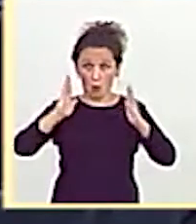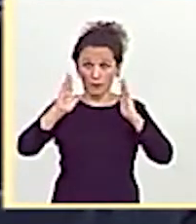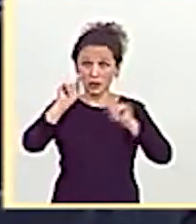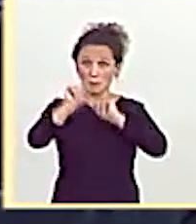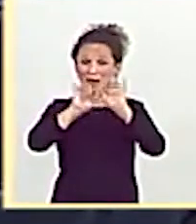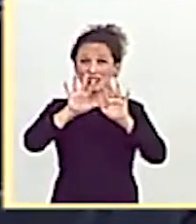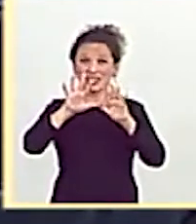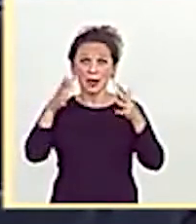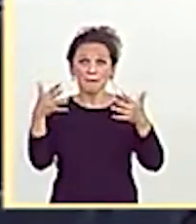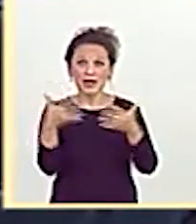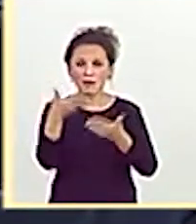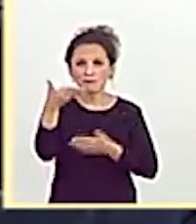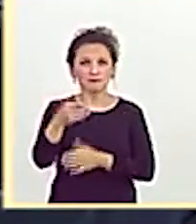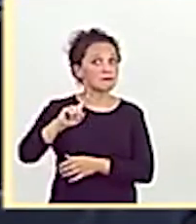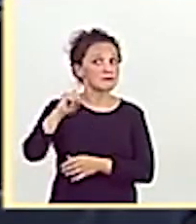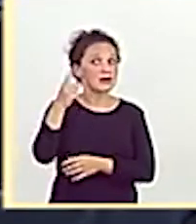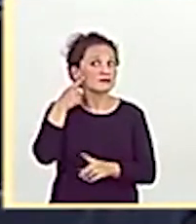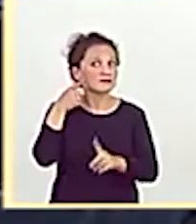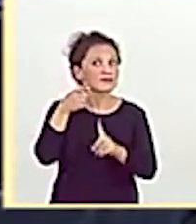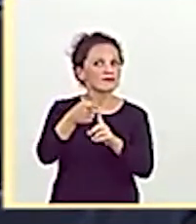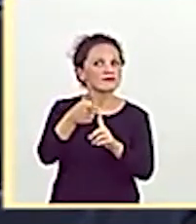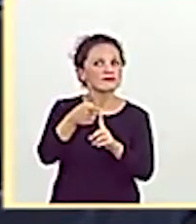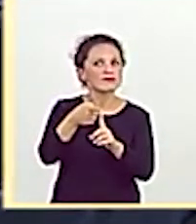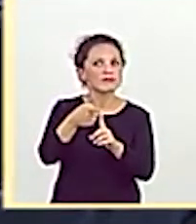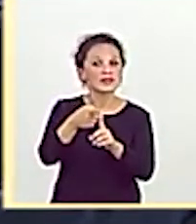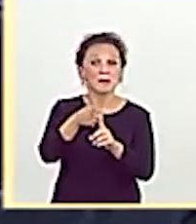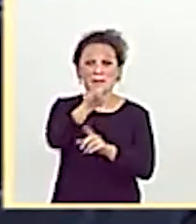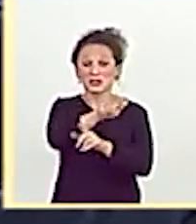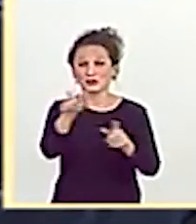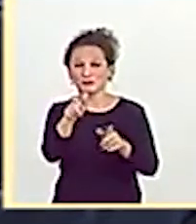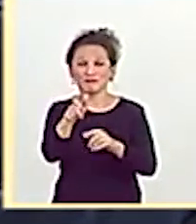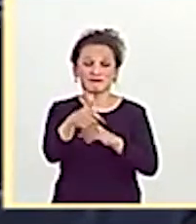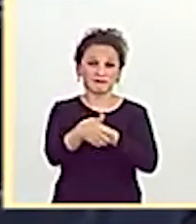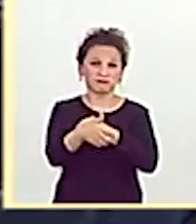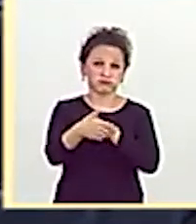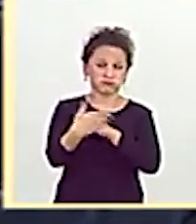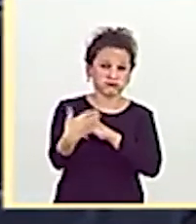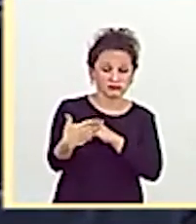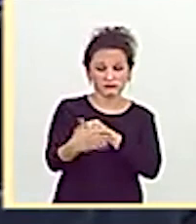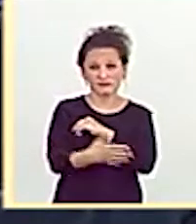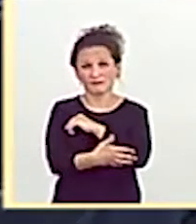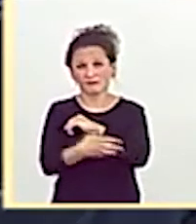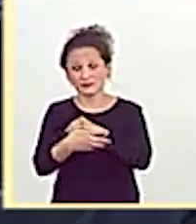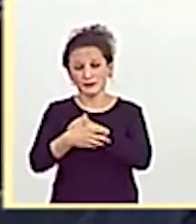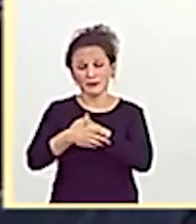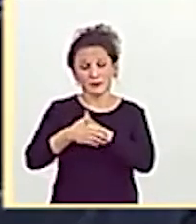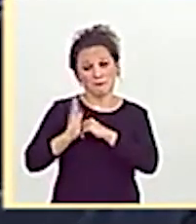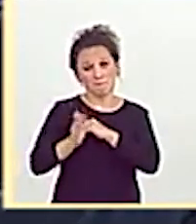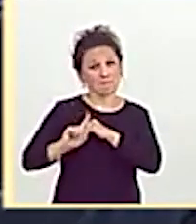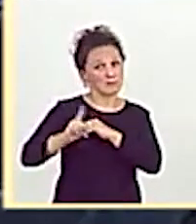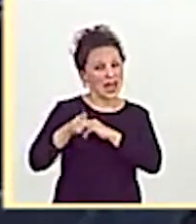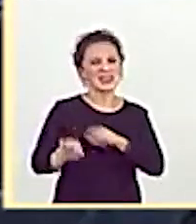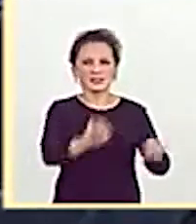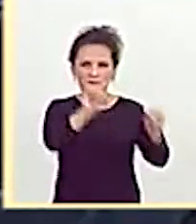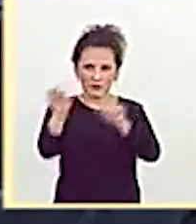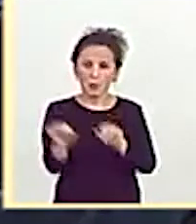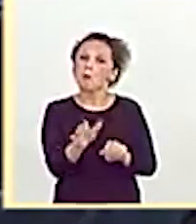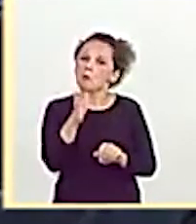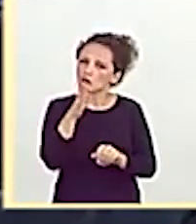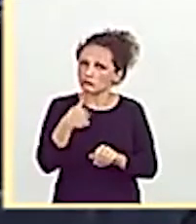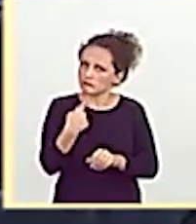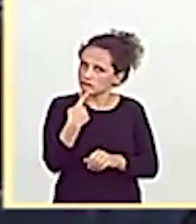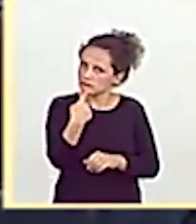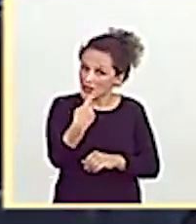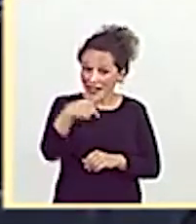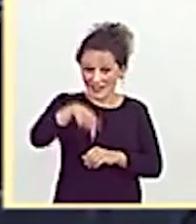relevante para defender los derechos de los más desfavorecidos Por tanto, créame, antes de final de año usted verá cómo